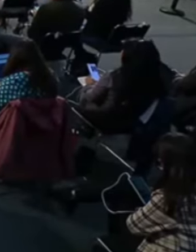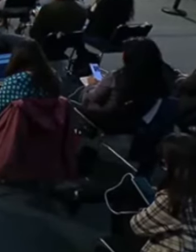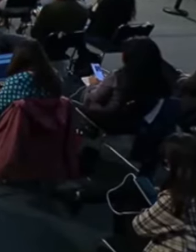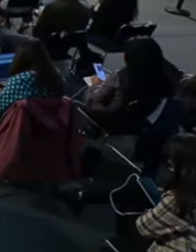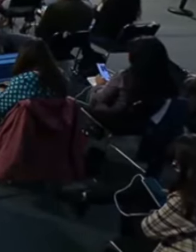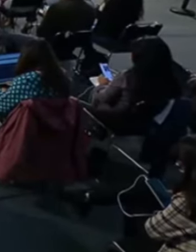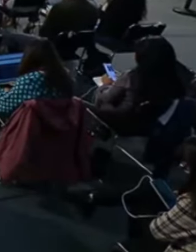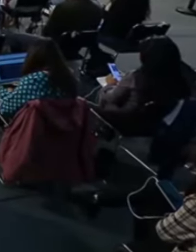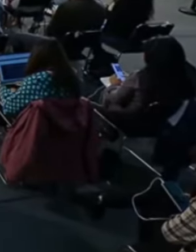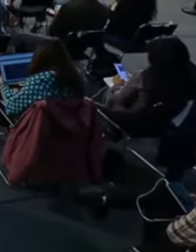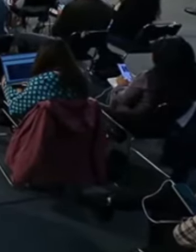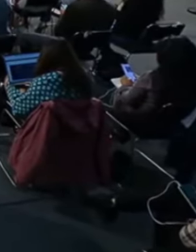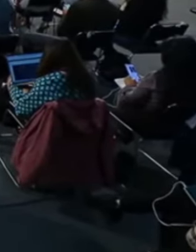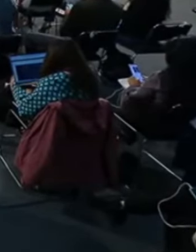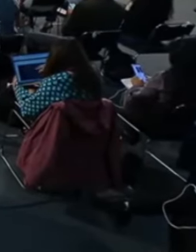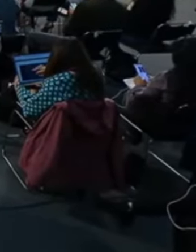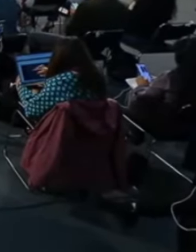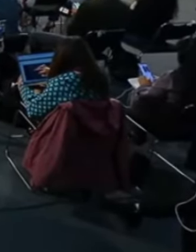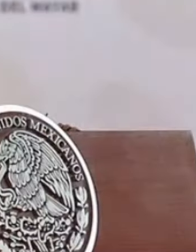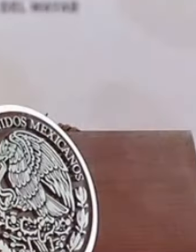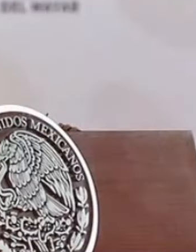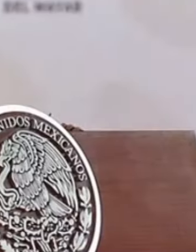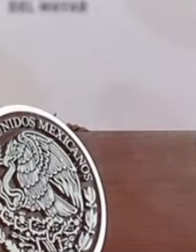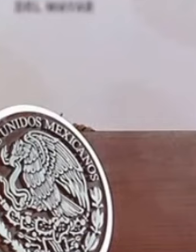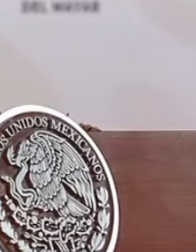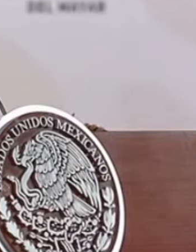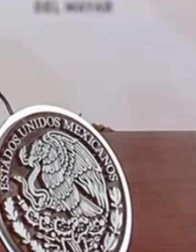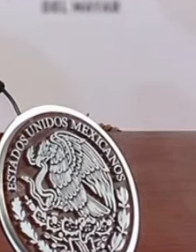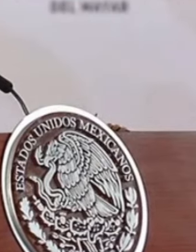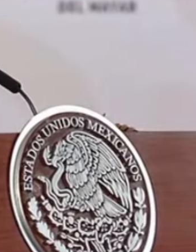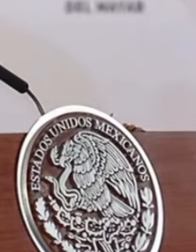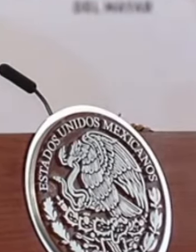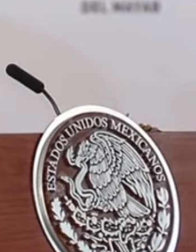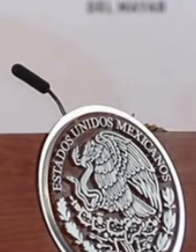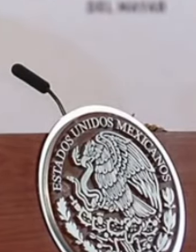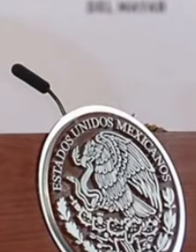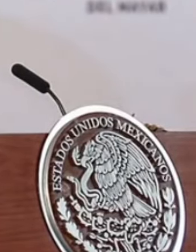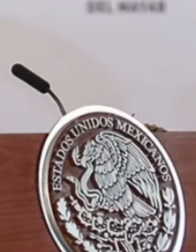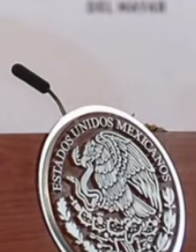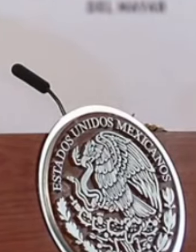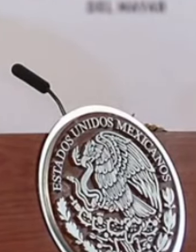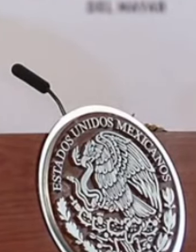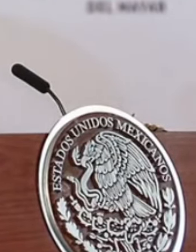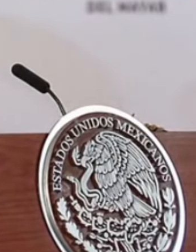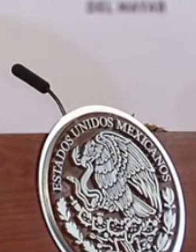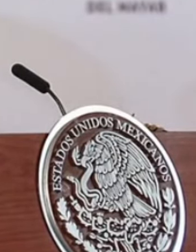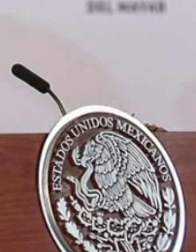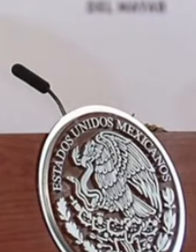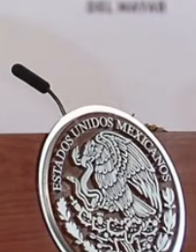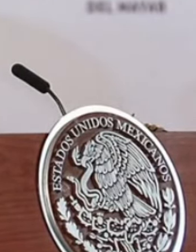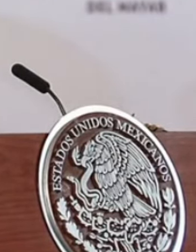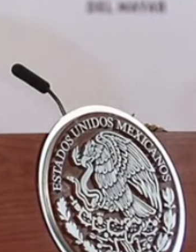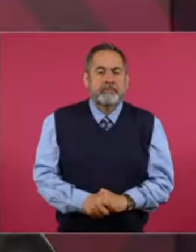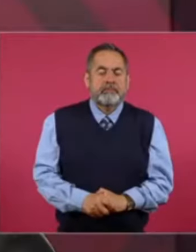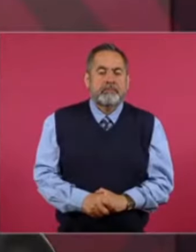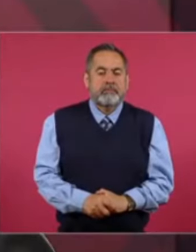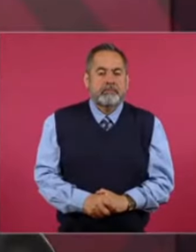hacerse nada. Pero sí hay una iniciativa de reforma